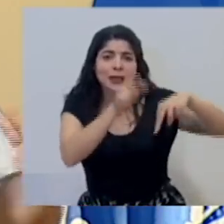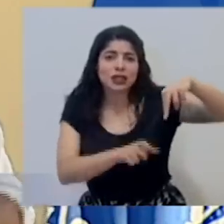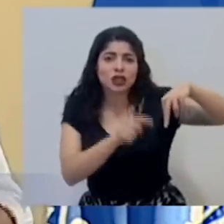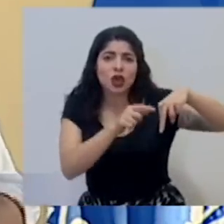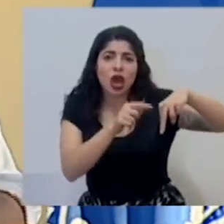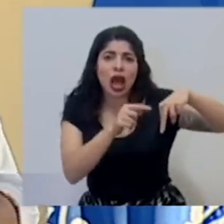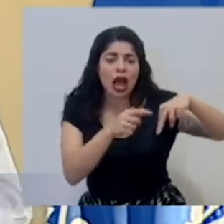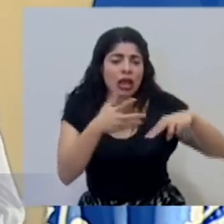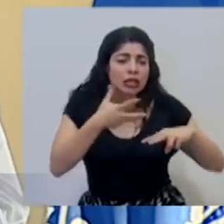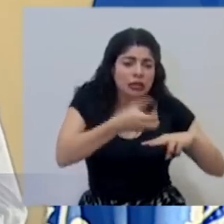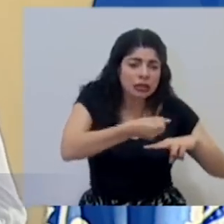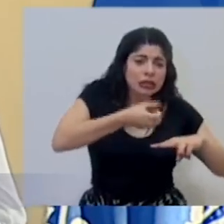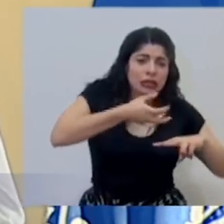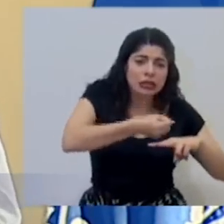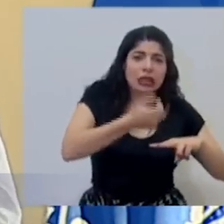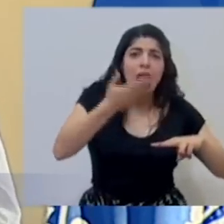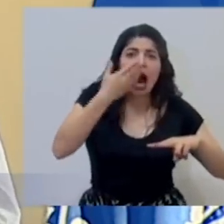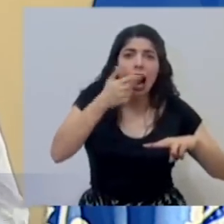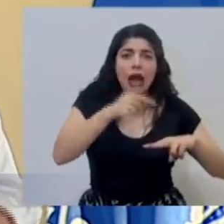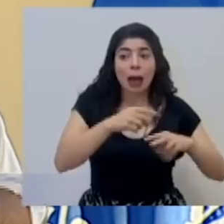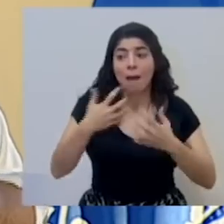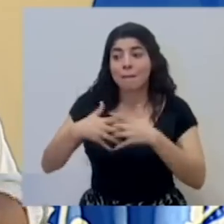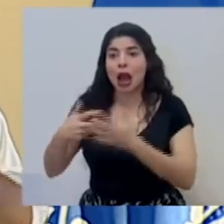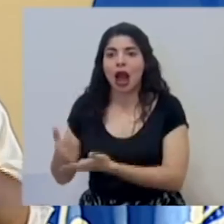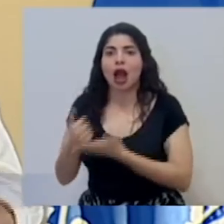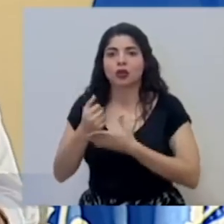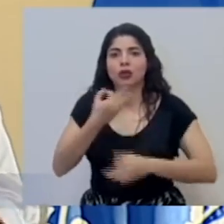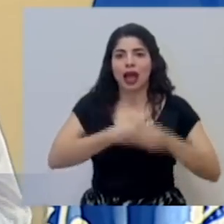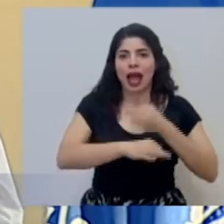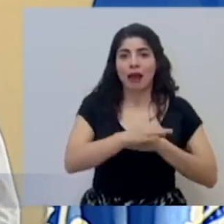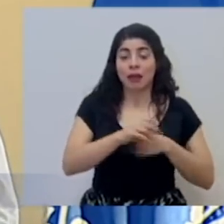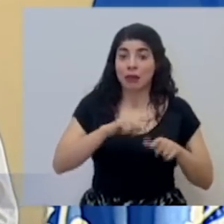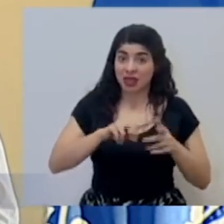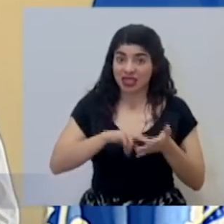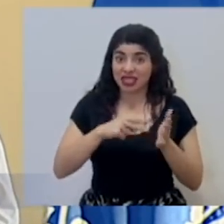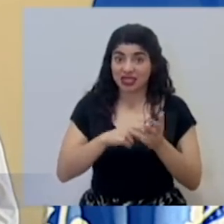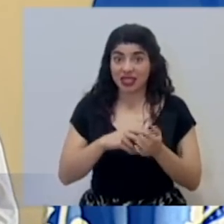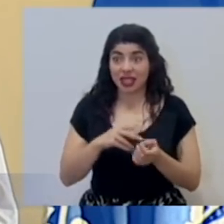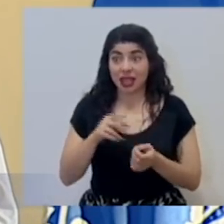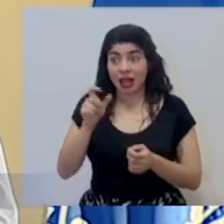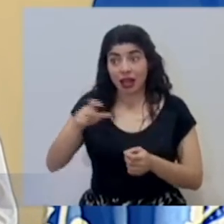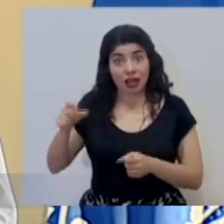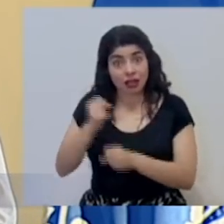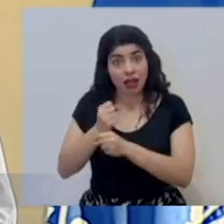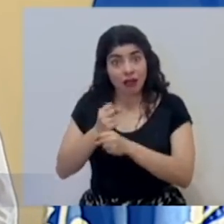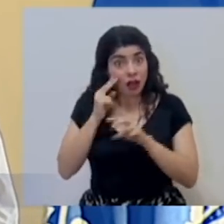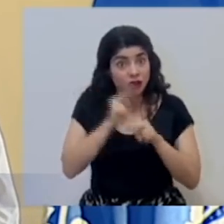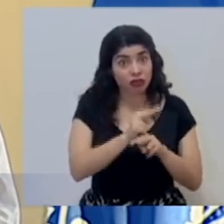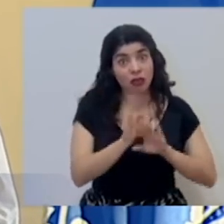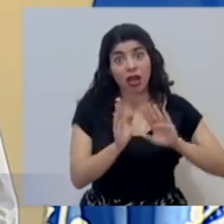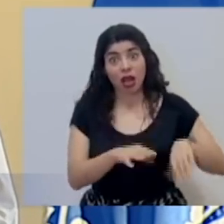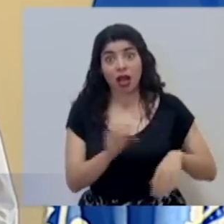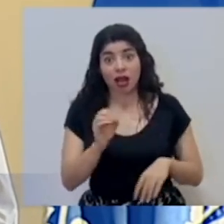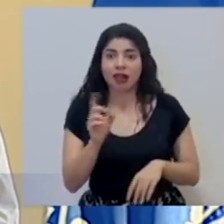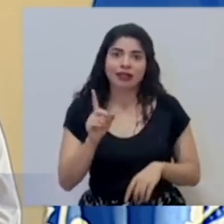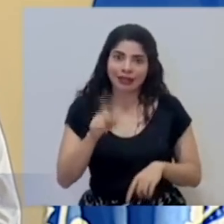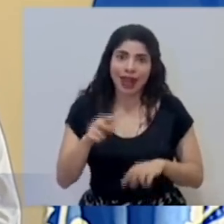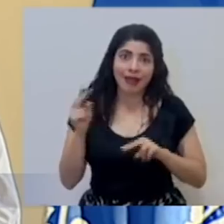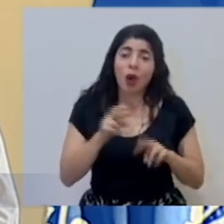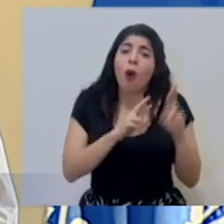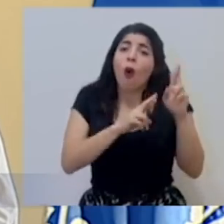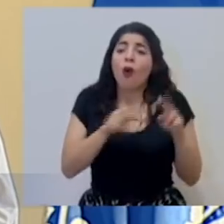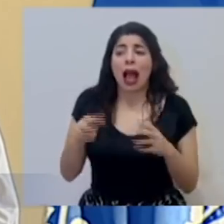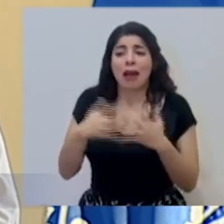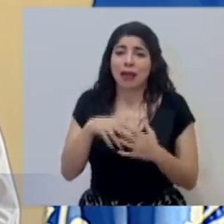Estas máquinas vendrían a aliviar esa tarea, pero no quiere decir que no va haber supervisión de personal de salud. Ojalá no tengamos que